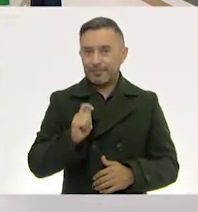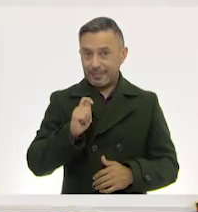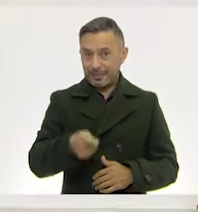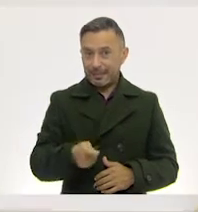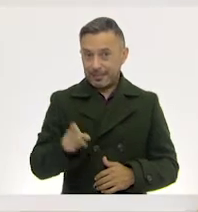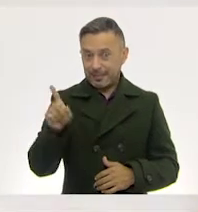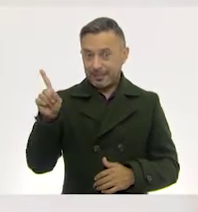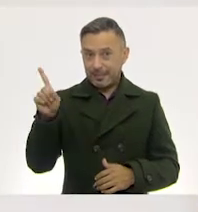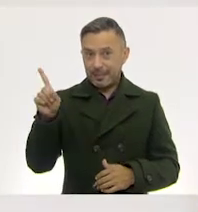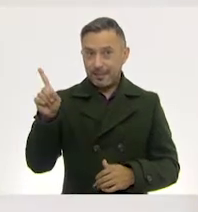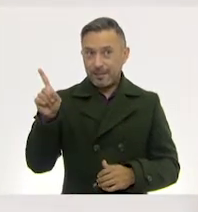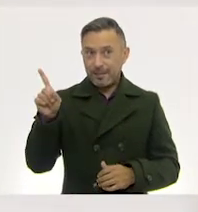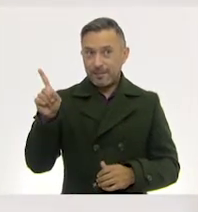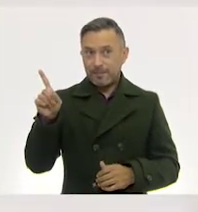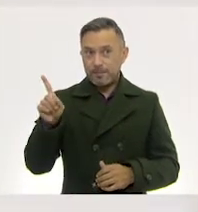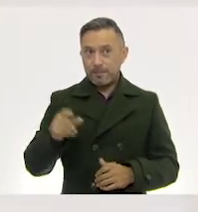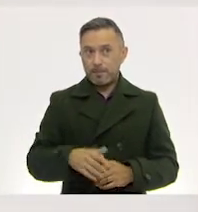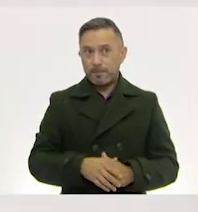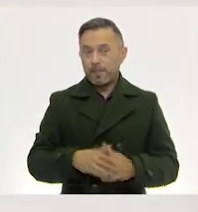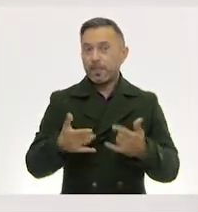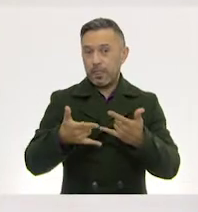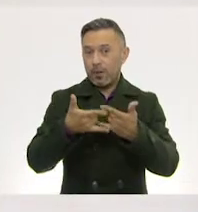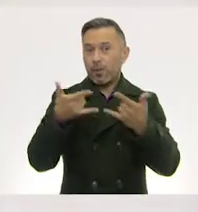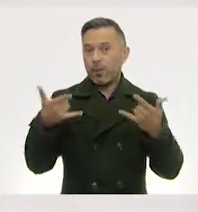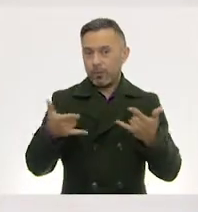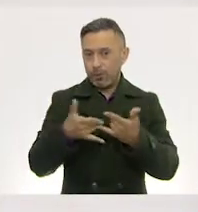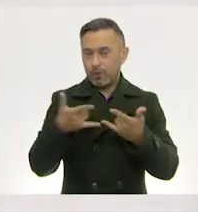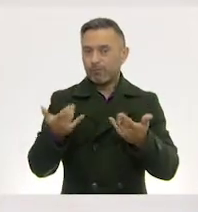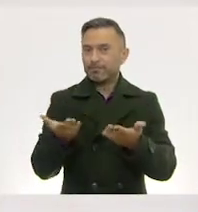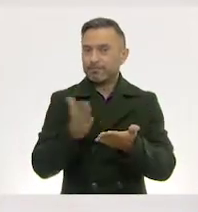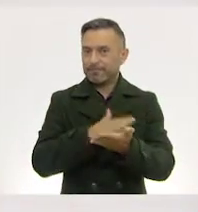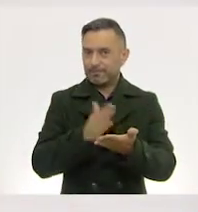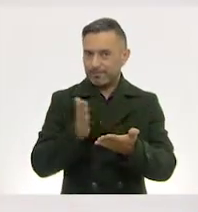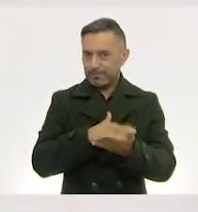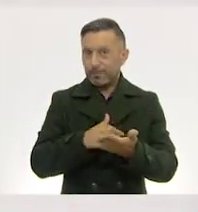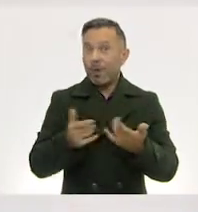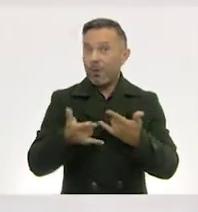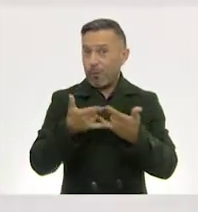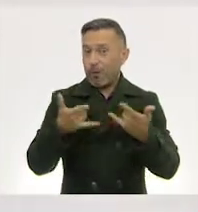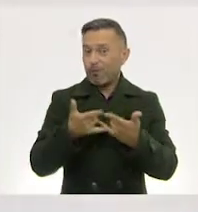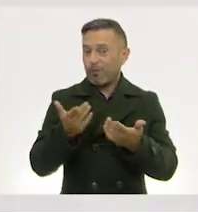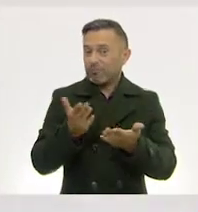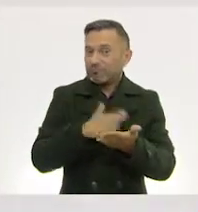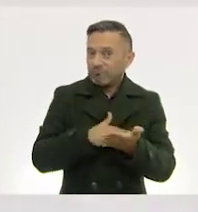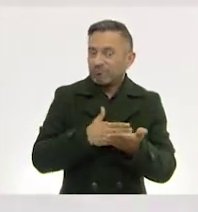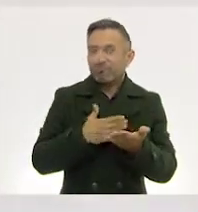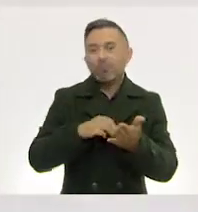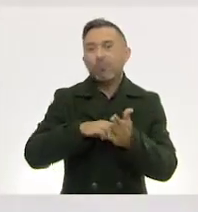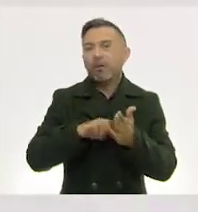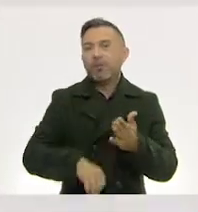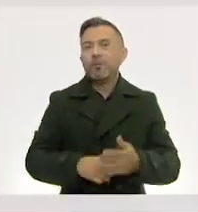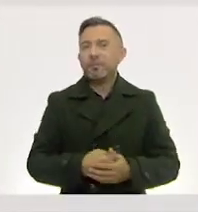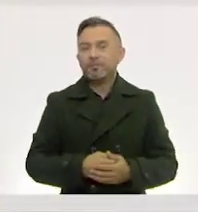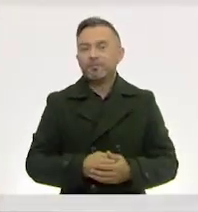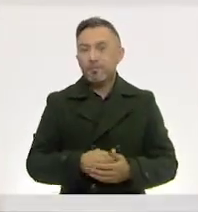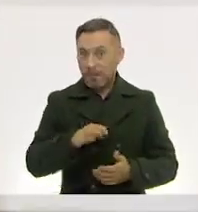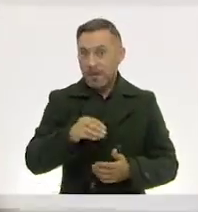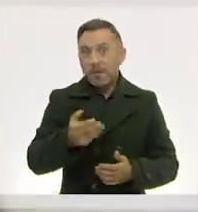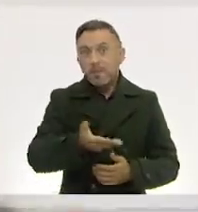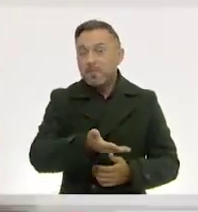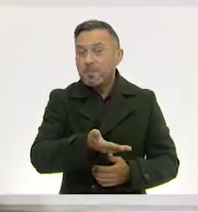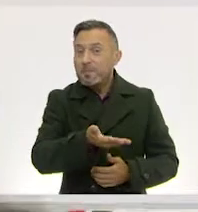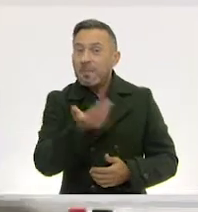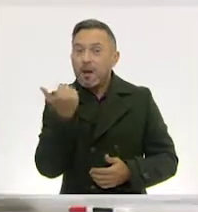El El cuento Ajá Le dimos un cuento Por ejemplo Ahí vamos a cazar un oso Es una